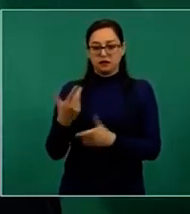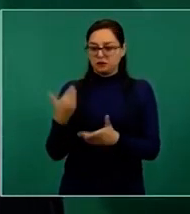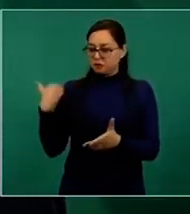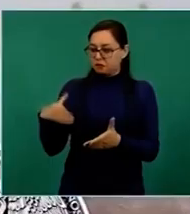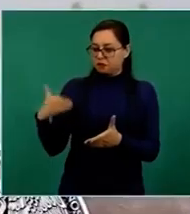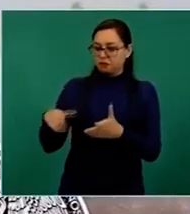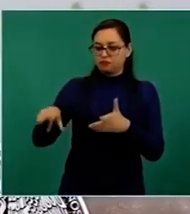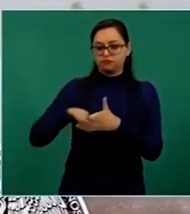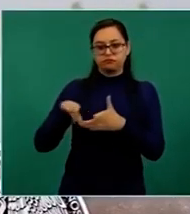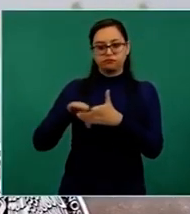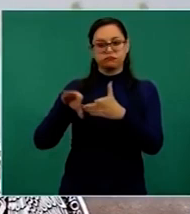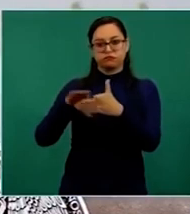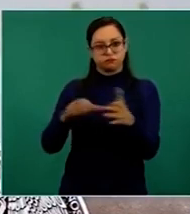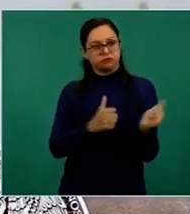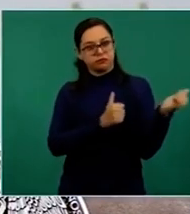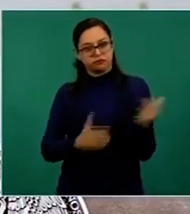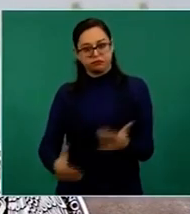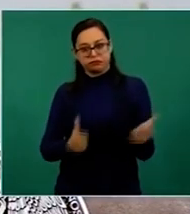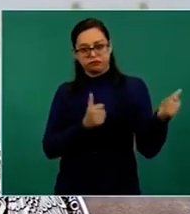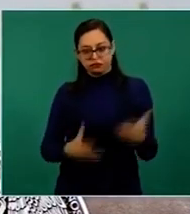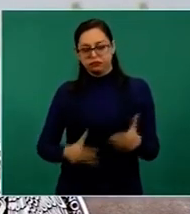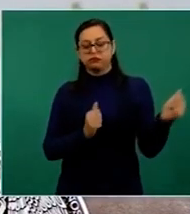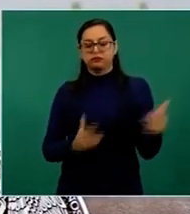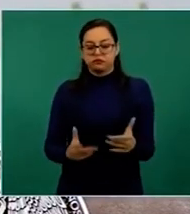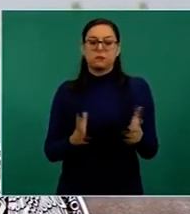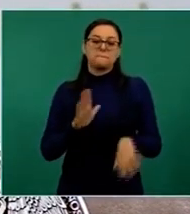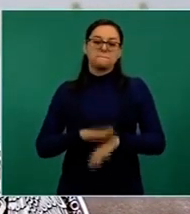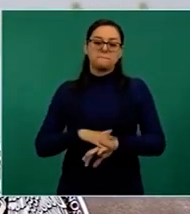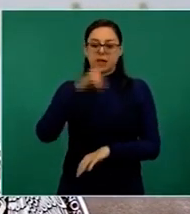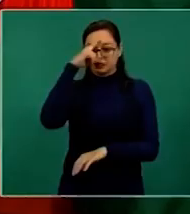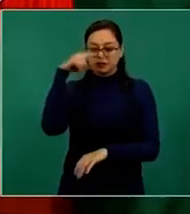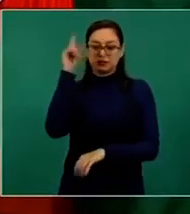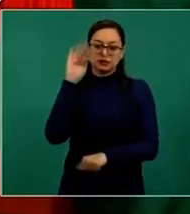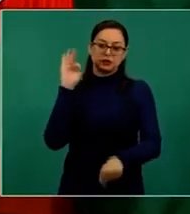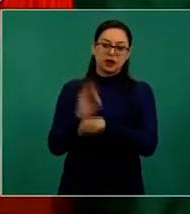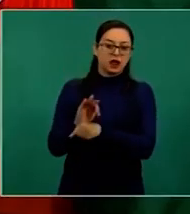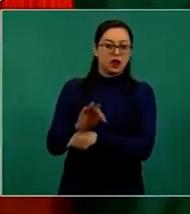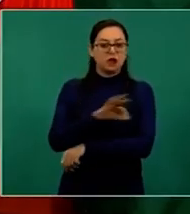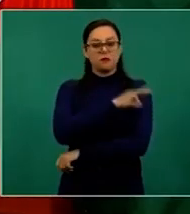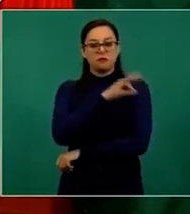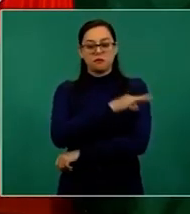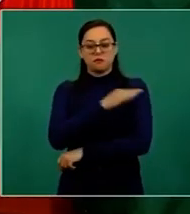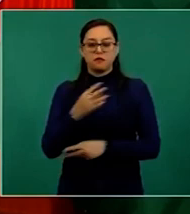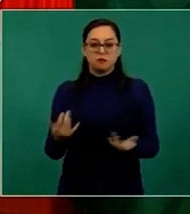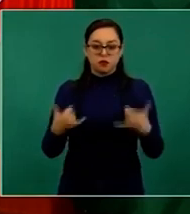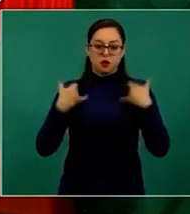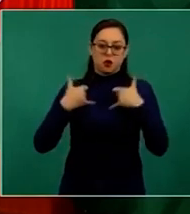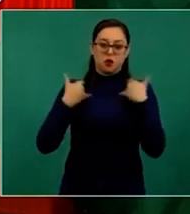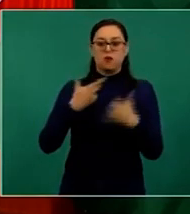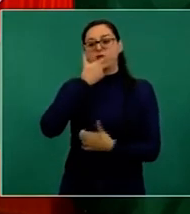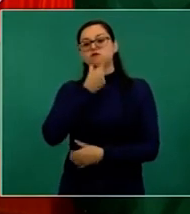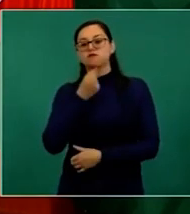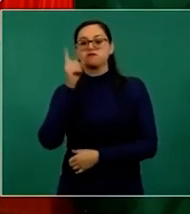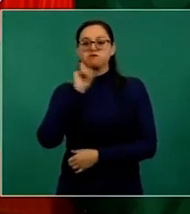importante de la vacuna Pfizer, la cual nos facilitará el proceso de vacunación de jóvenes, hombres y